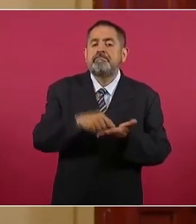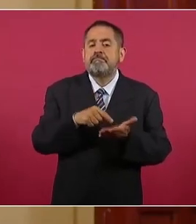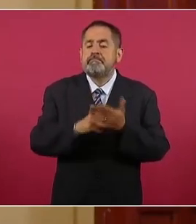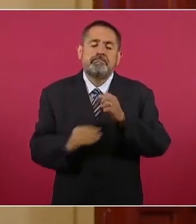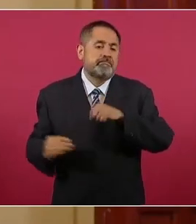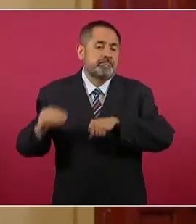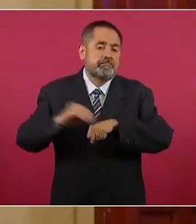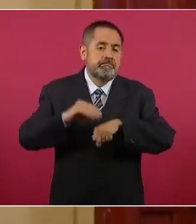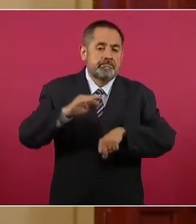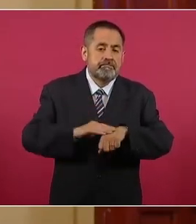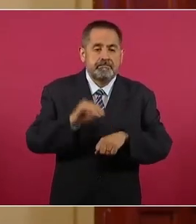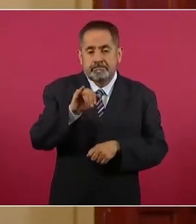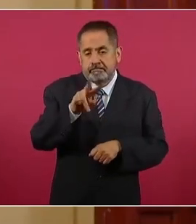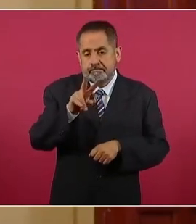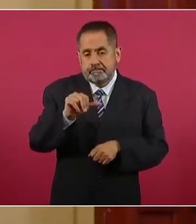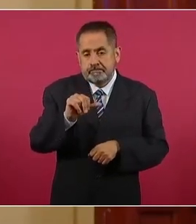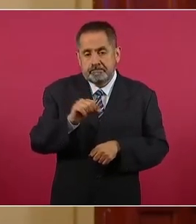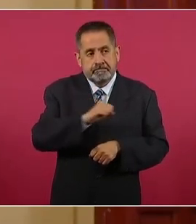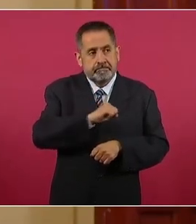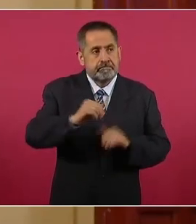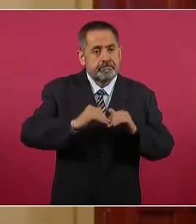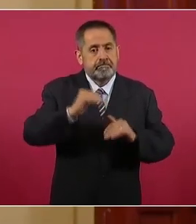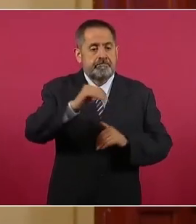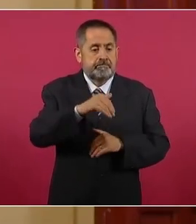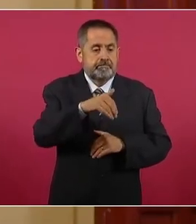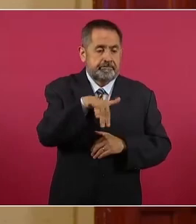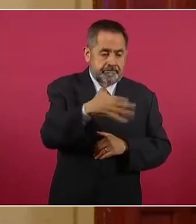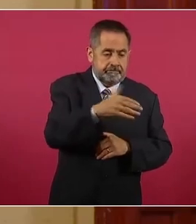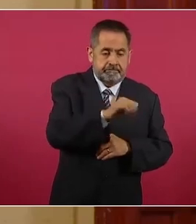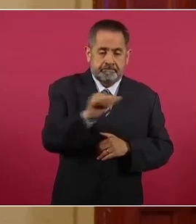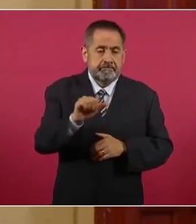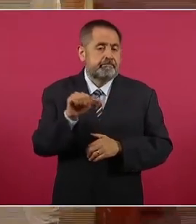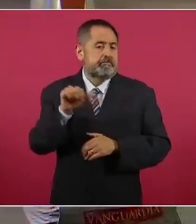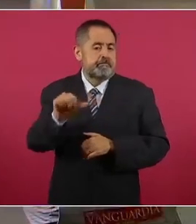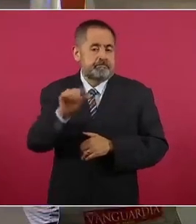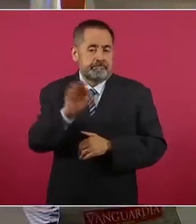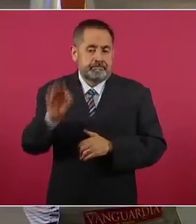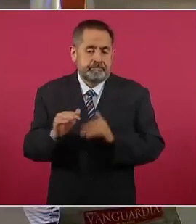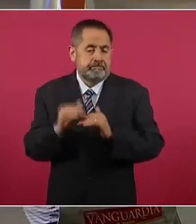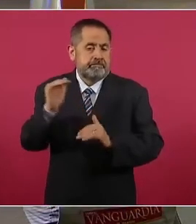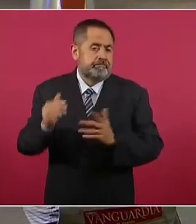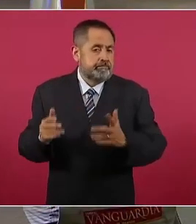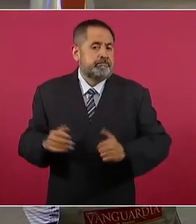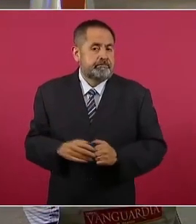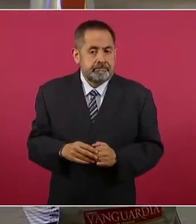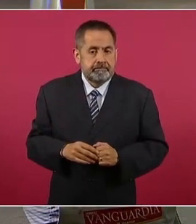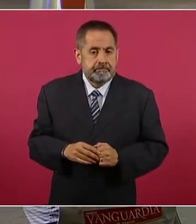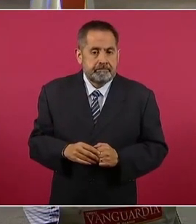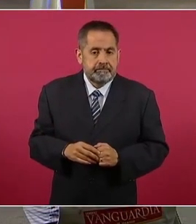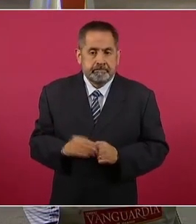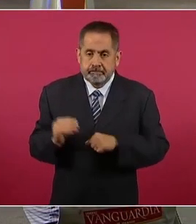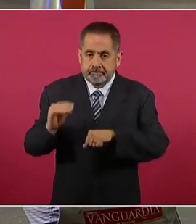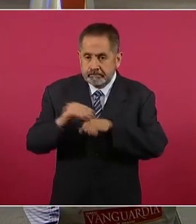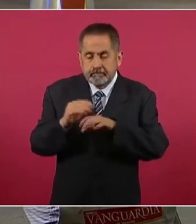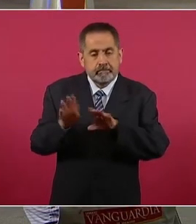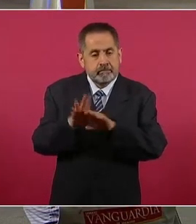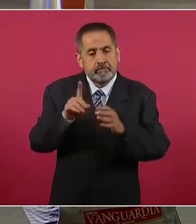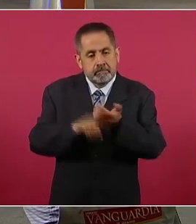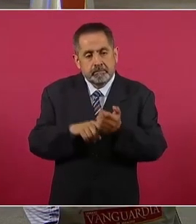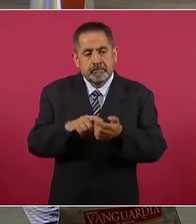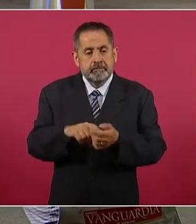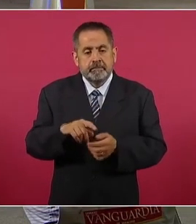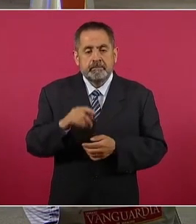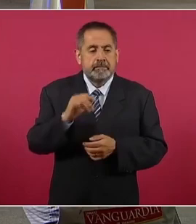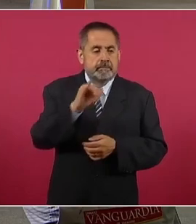aumentaron el IVA del 15 al 16 por ciento, incrementando también el